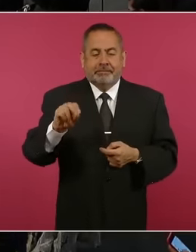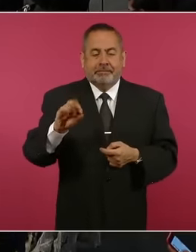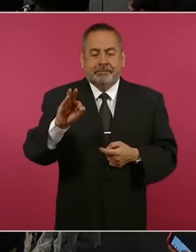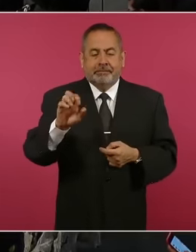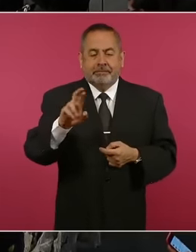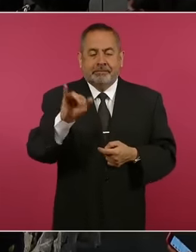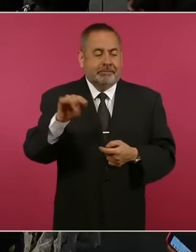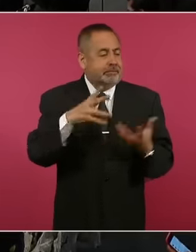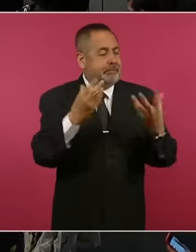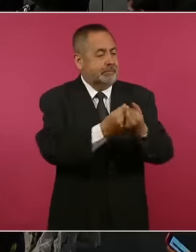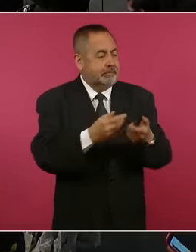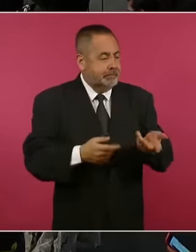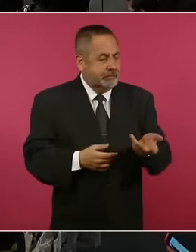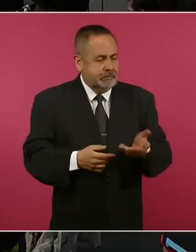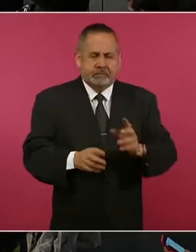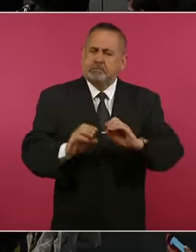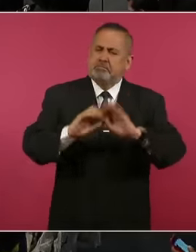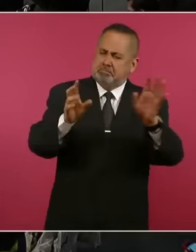Entonces, bueno,